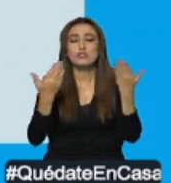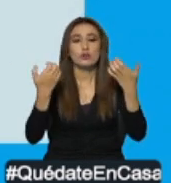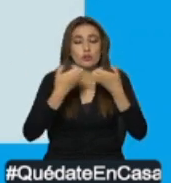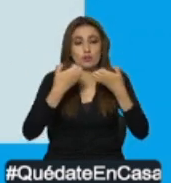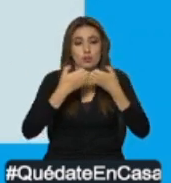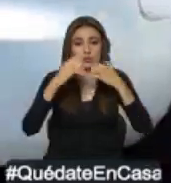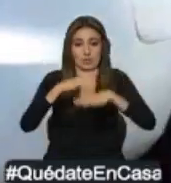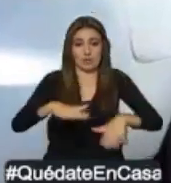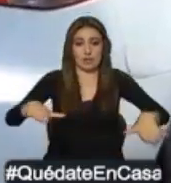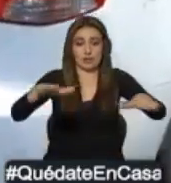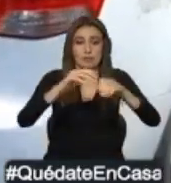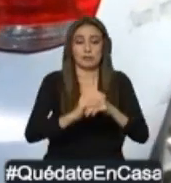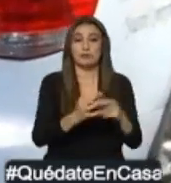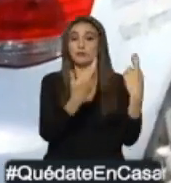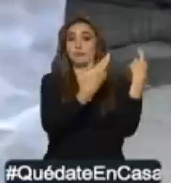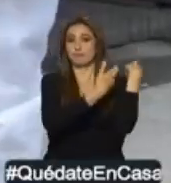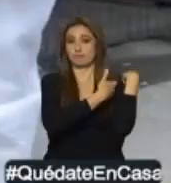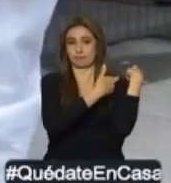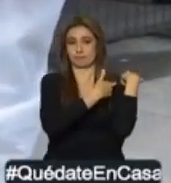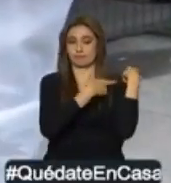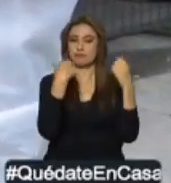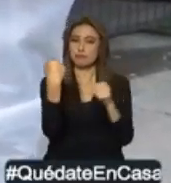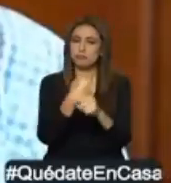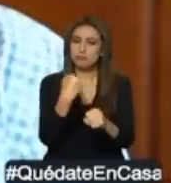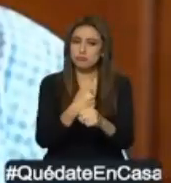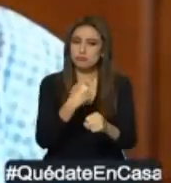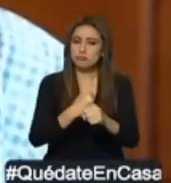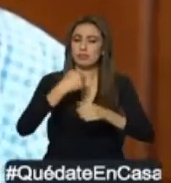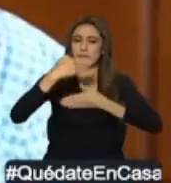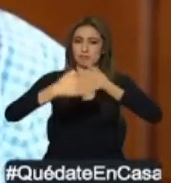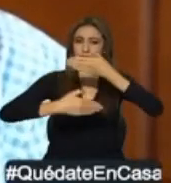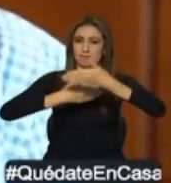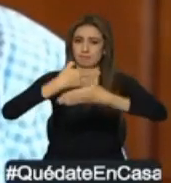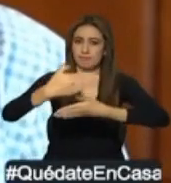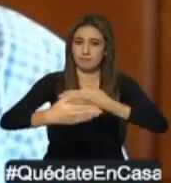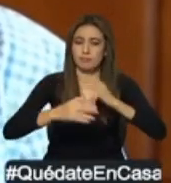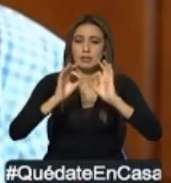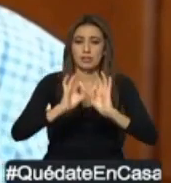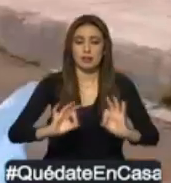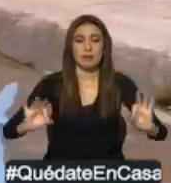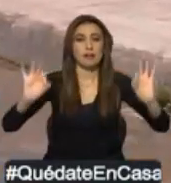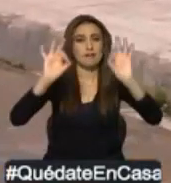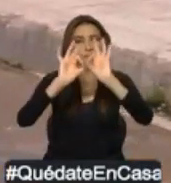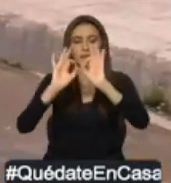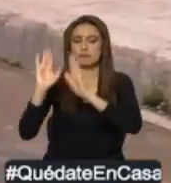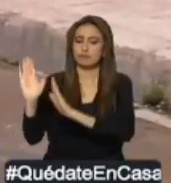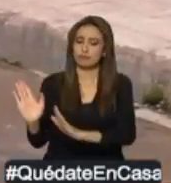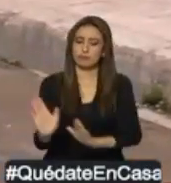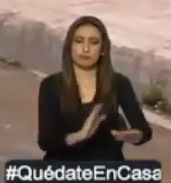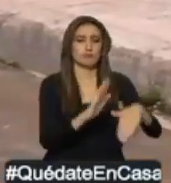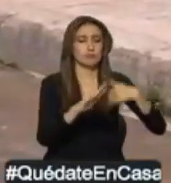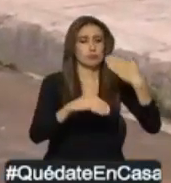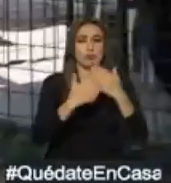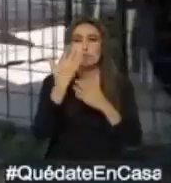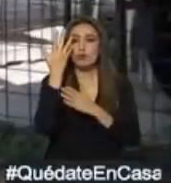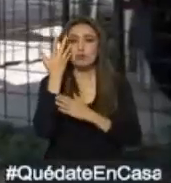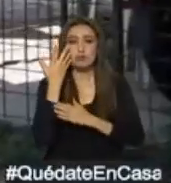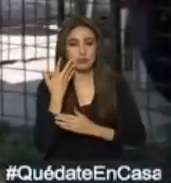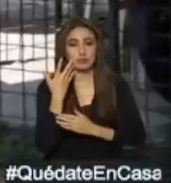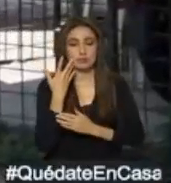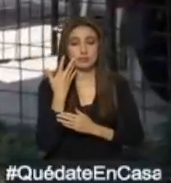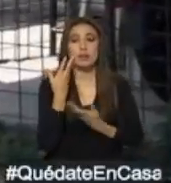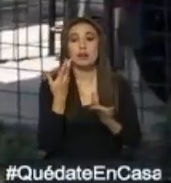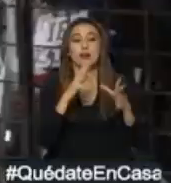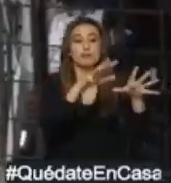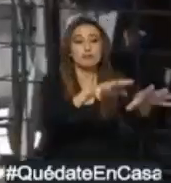Conjunta. Nuestra misión como Fuerza de Tarea Conjunta es trabajar de manera incansable en el retiro